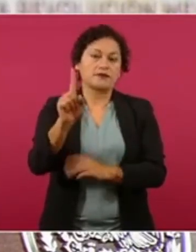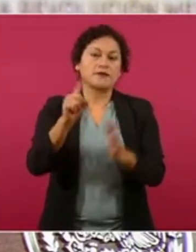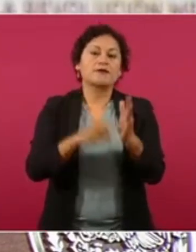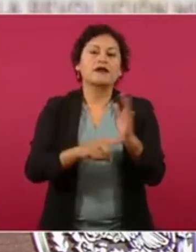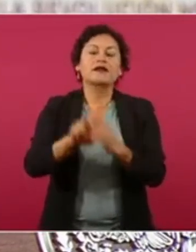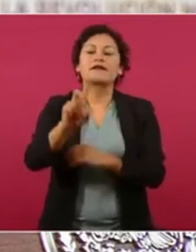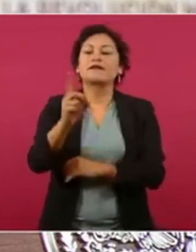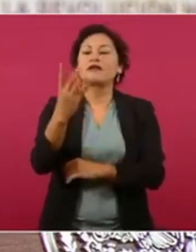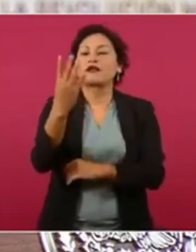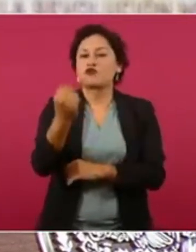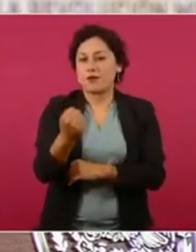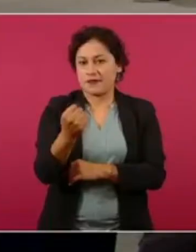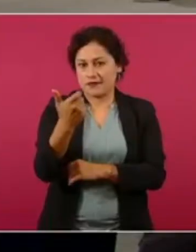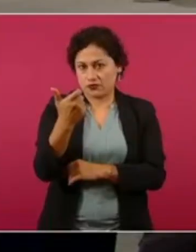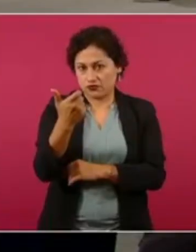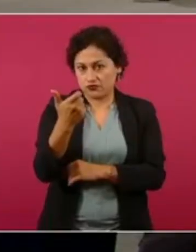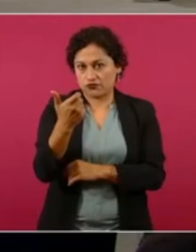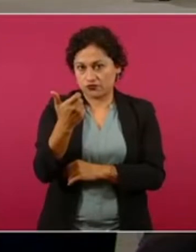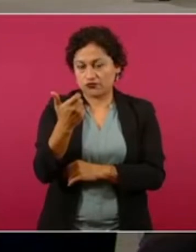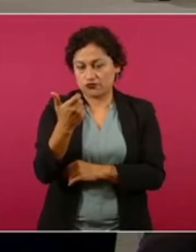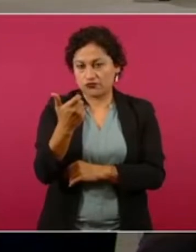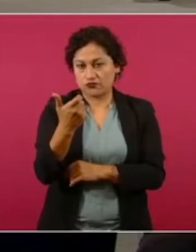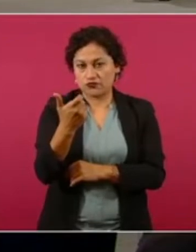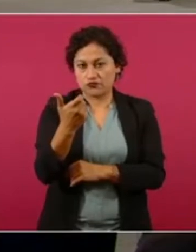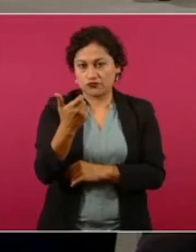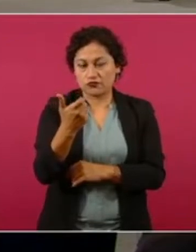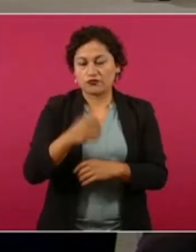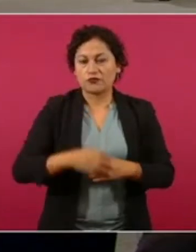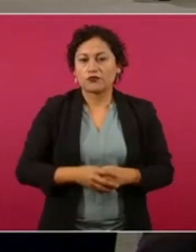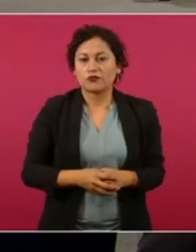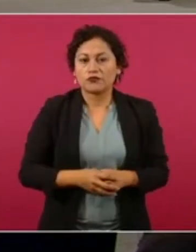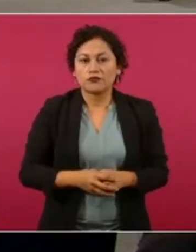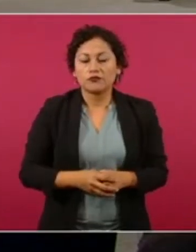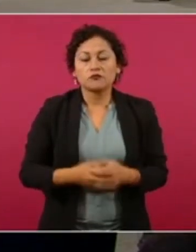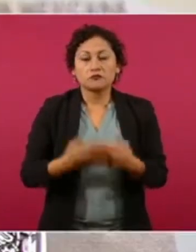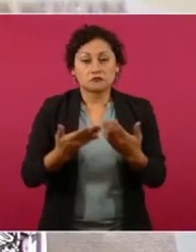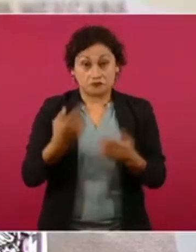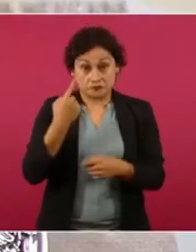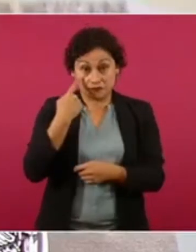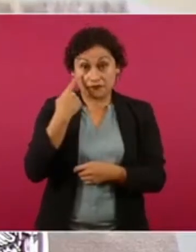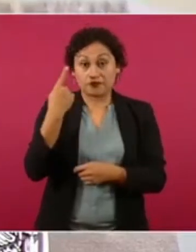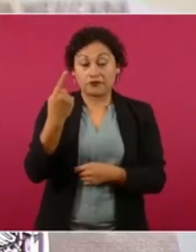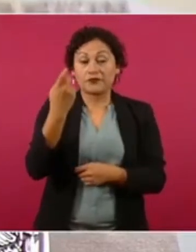pesos. Y si vemos los precios,